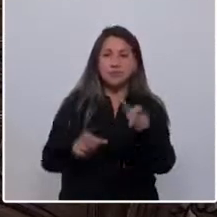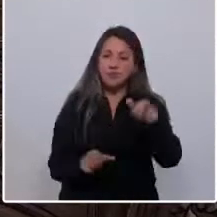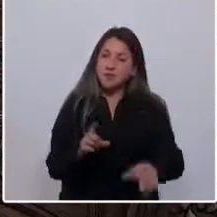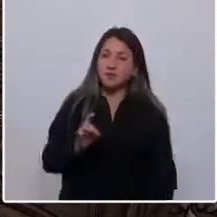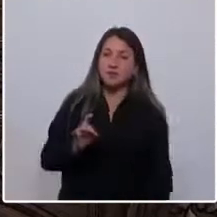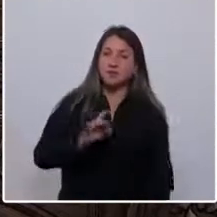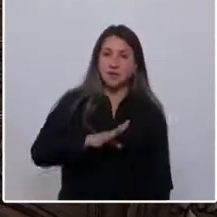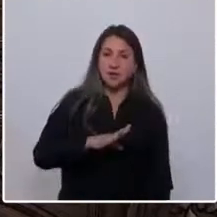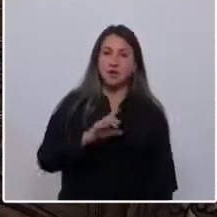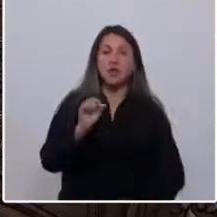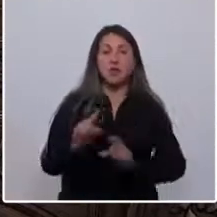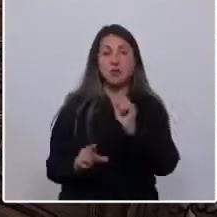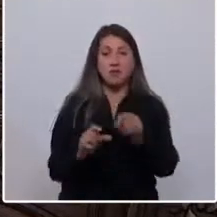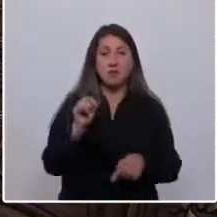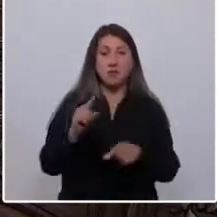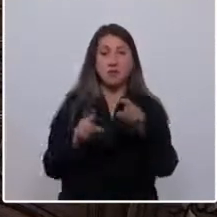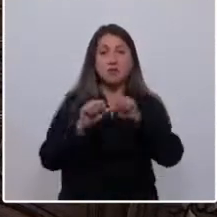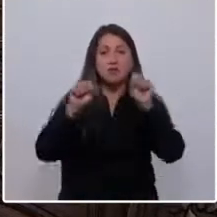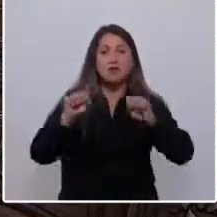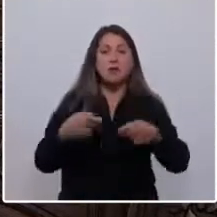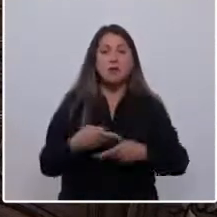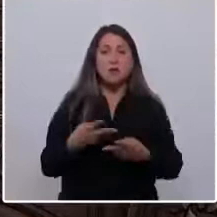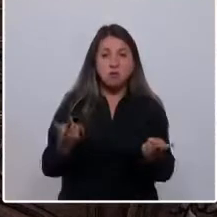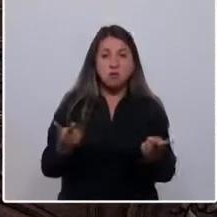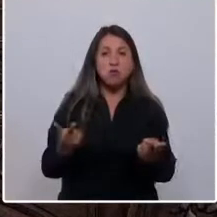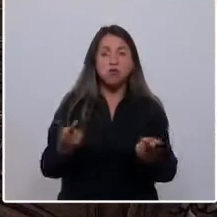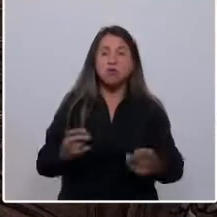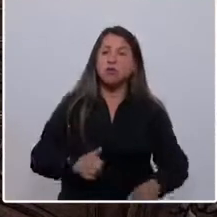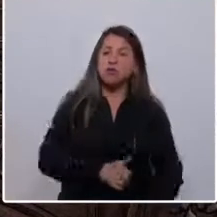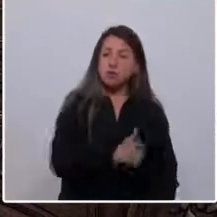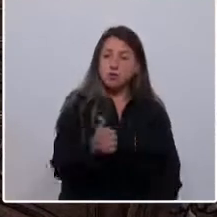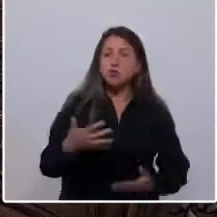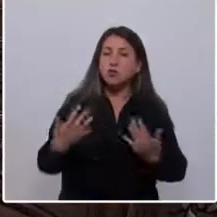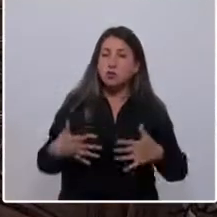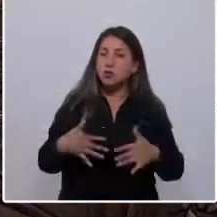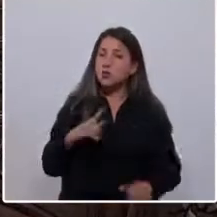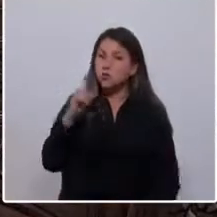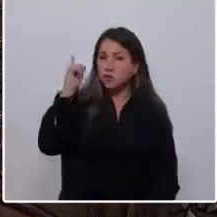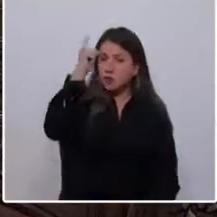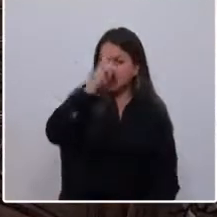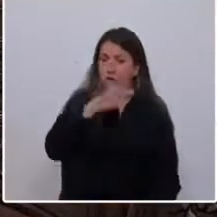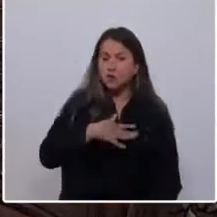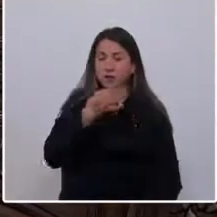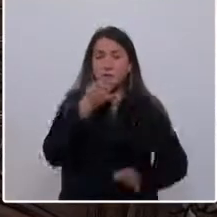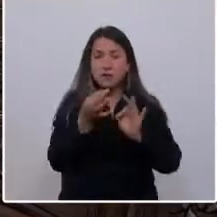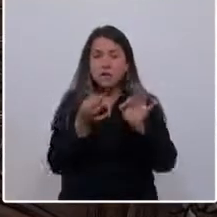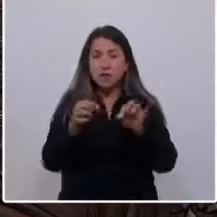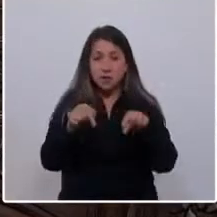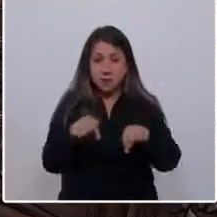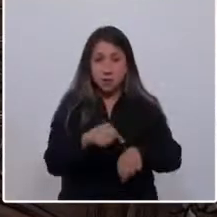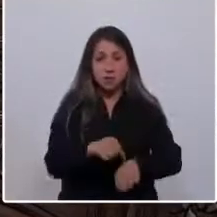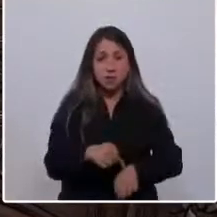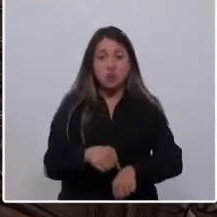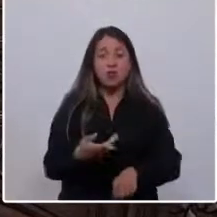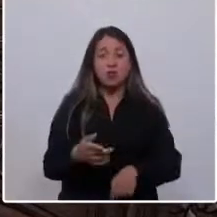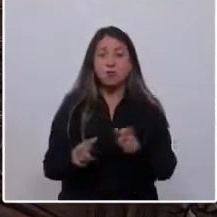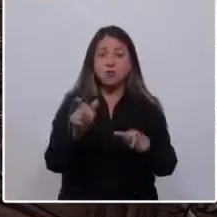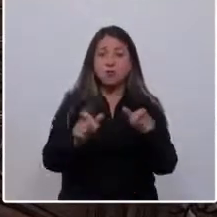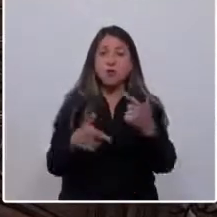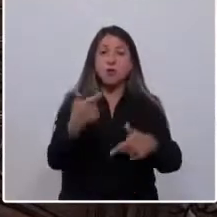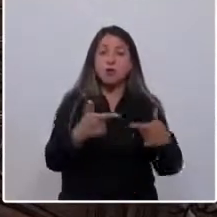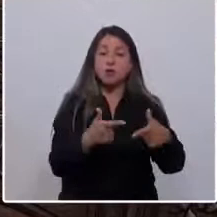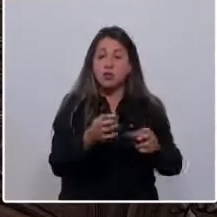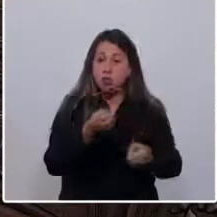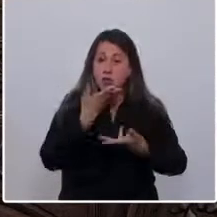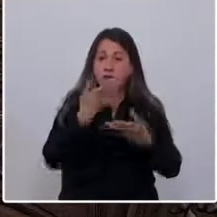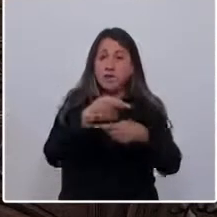a defender el sistema público que a todos nos ha costado. Y decirle en este momento a los políticos y a nosotros